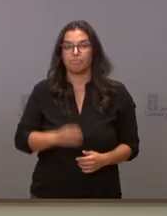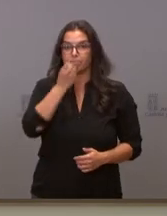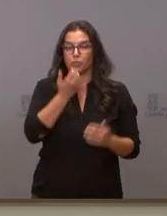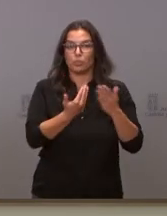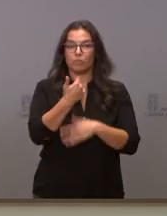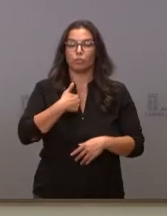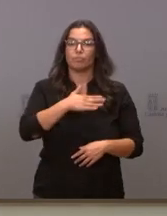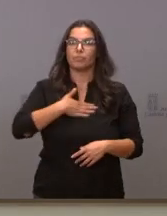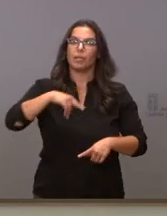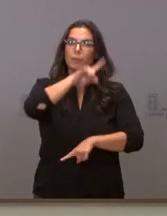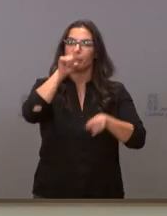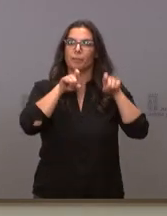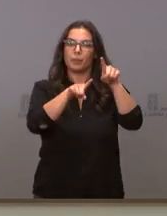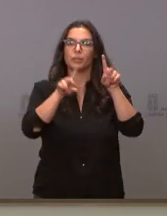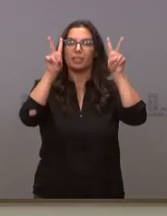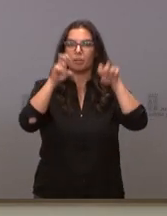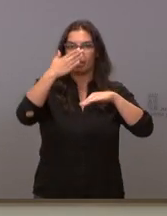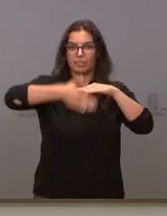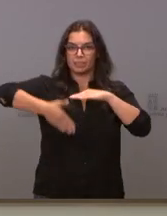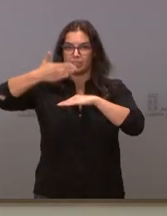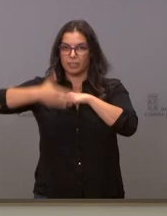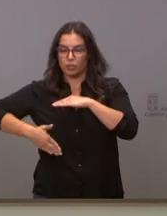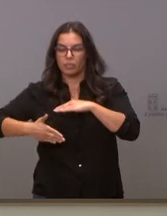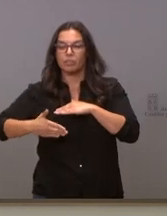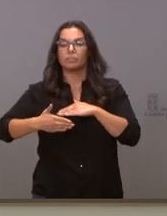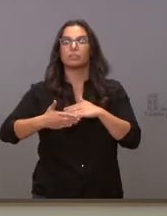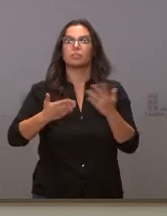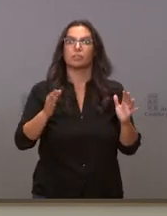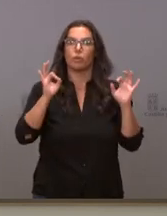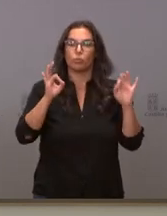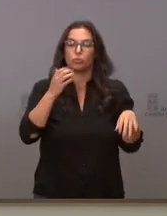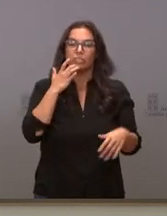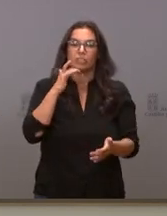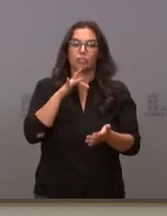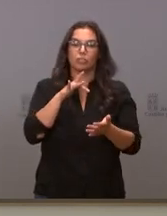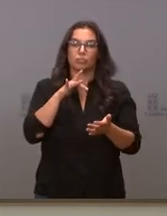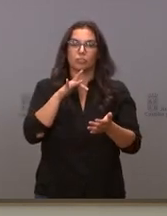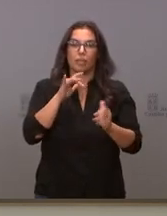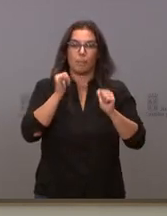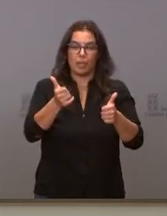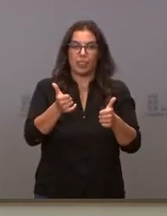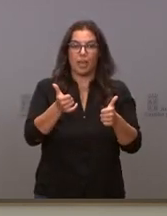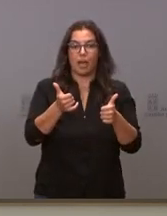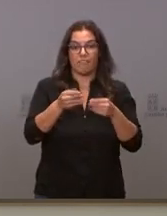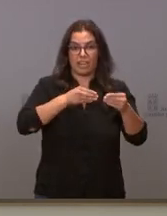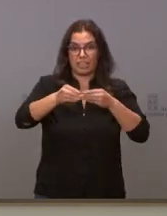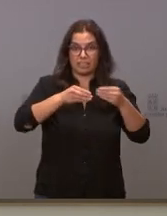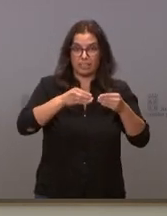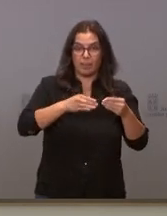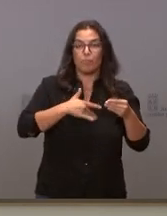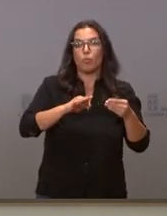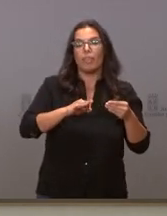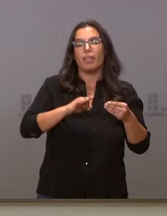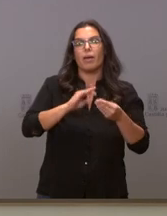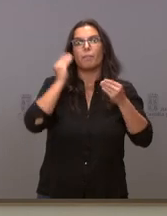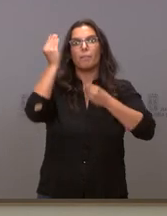Quería preguntarle sobre el tema de las restricciones. En su momento se habló que en el momento que hubiera una apertura de esas restricciones se podría abarjar, por ejemplo, cuestiones